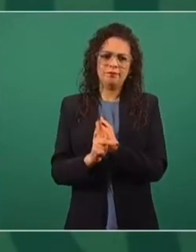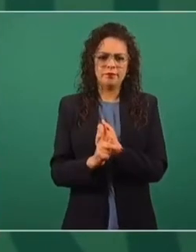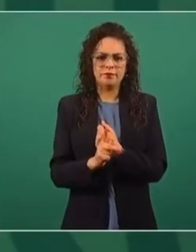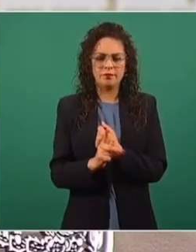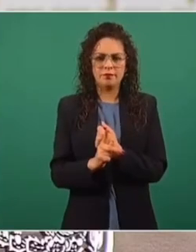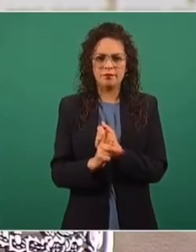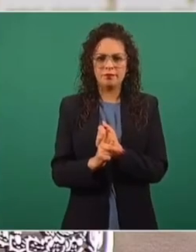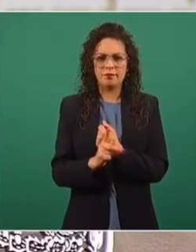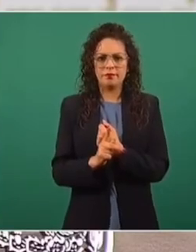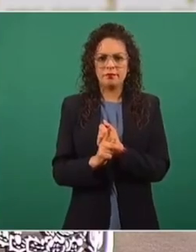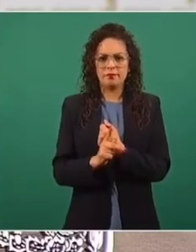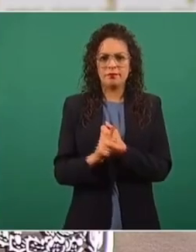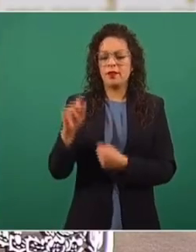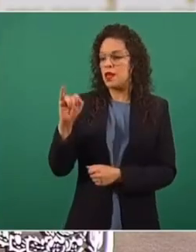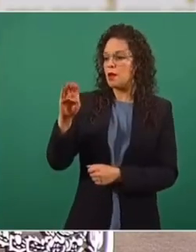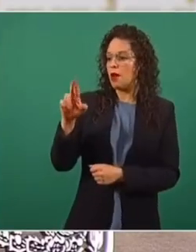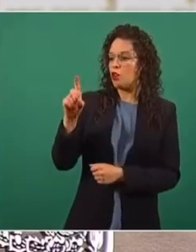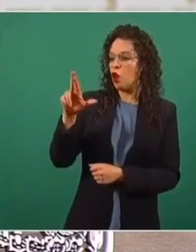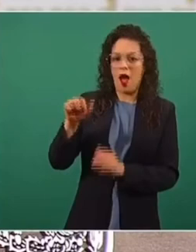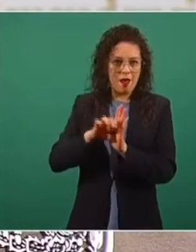extranjeras, a Iberdrola, por ejemplo,